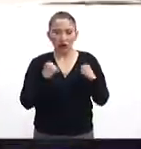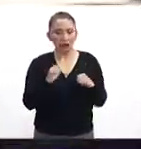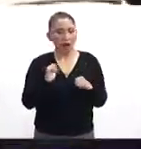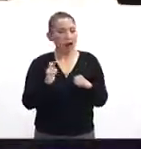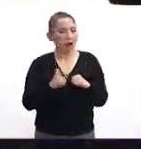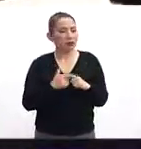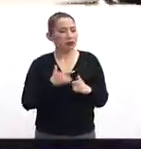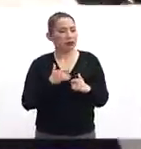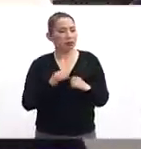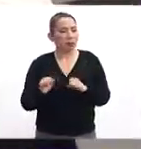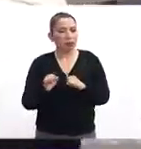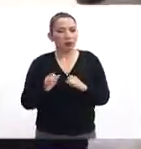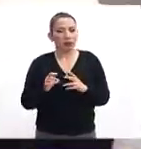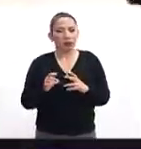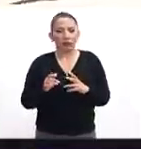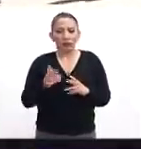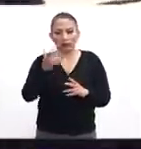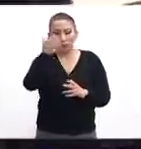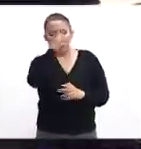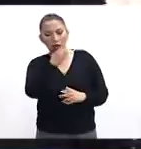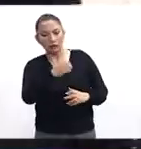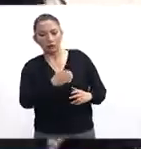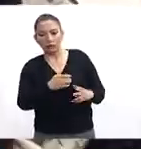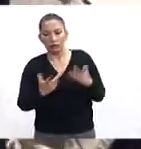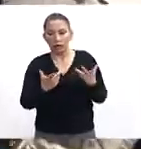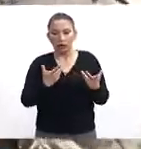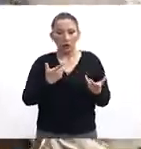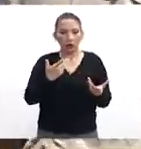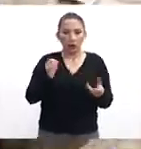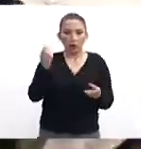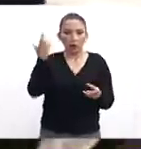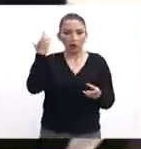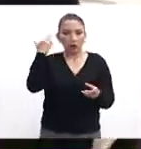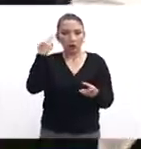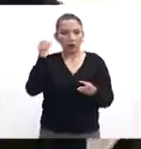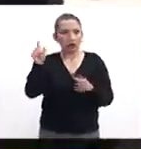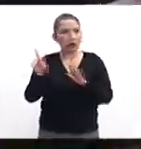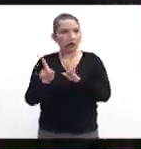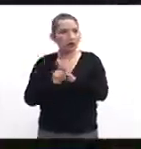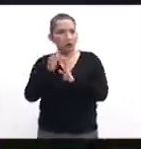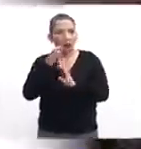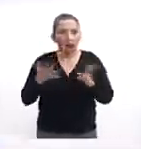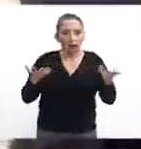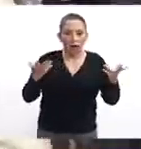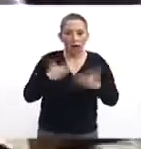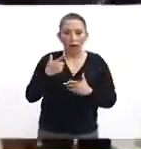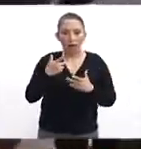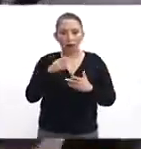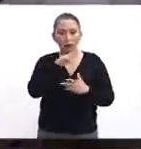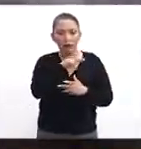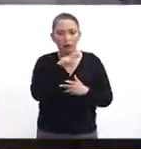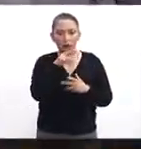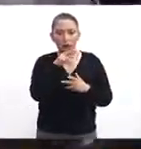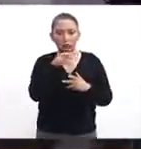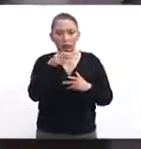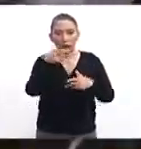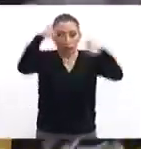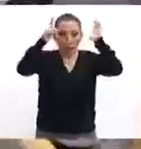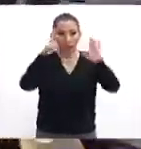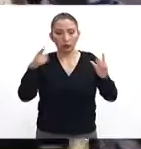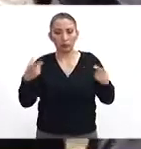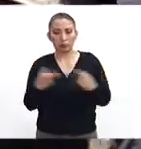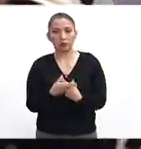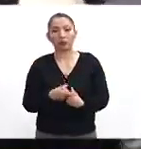sintamos un poco más extraño a lo normal, un tono como el que tú acabas de mencionar, bueno, nos reactiva nuevamente.